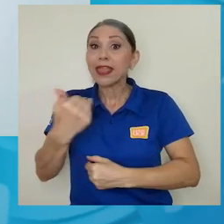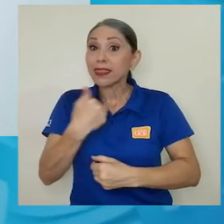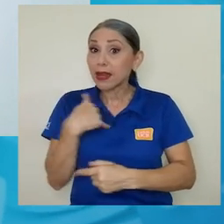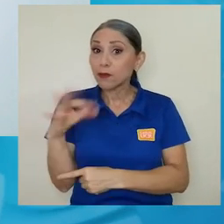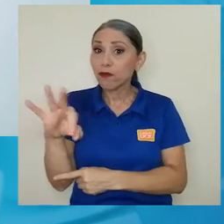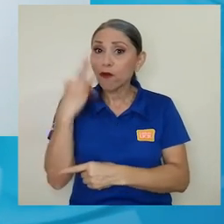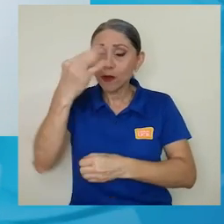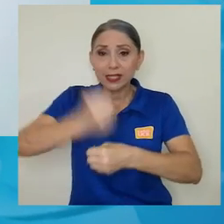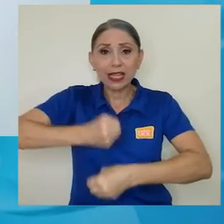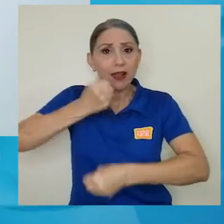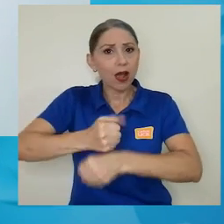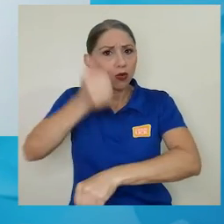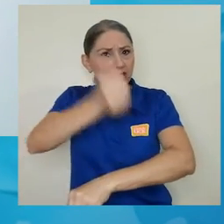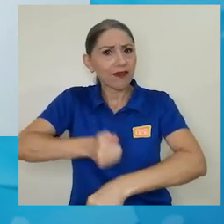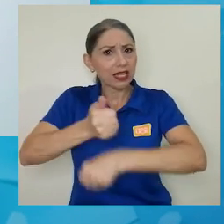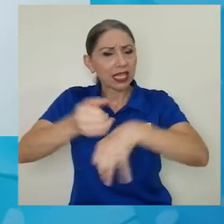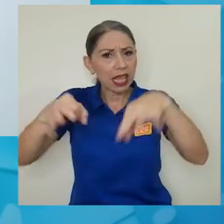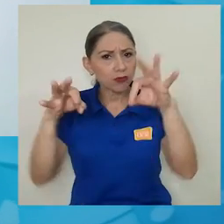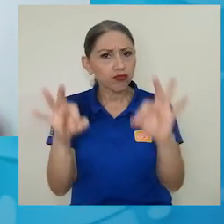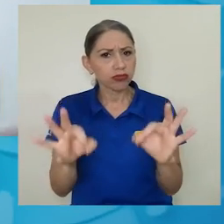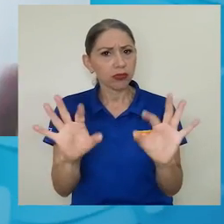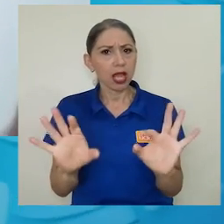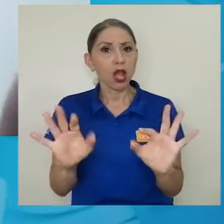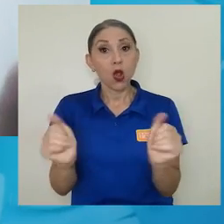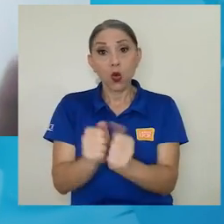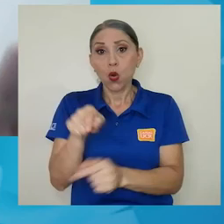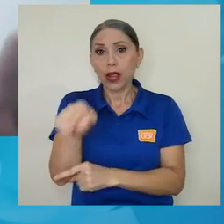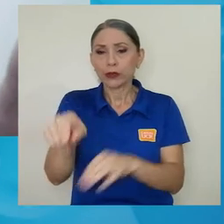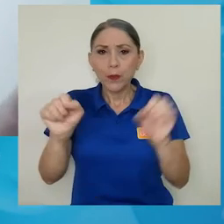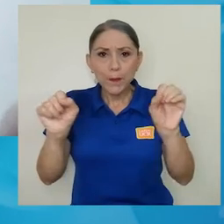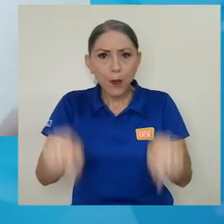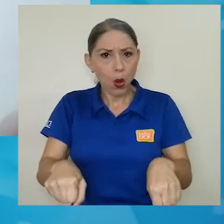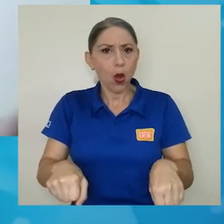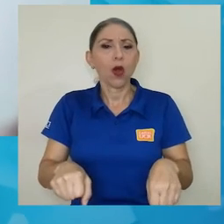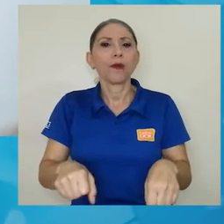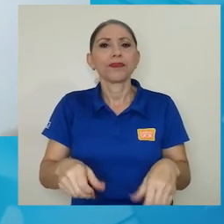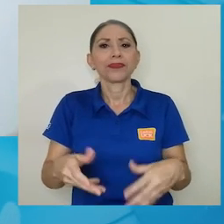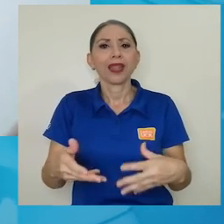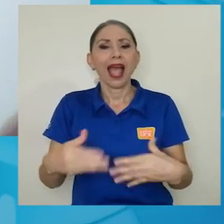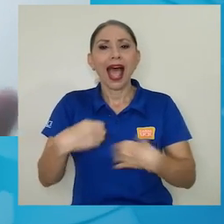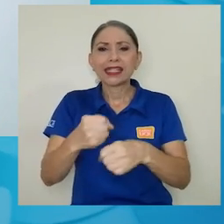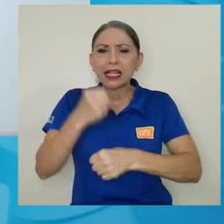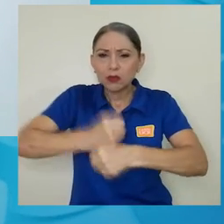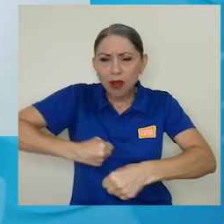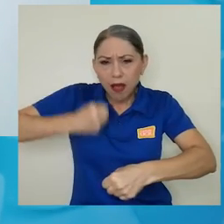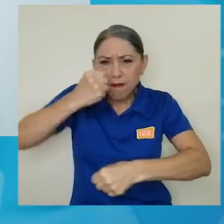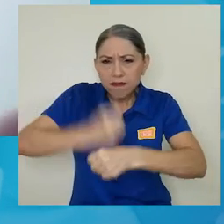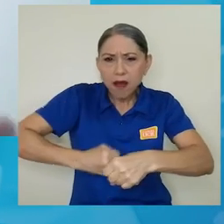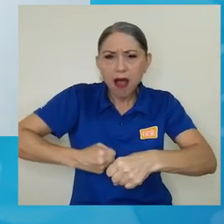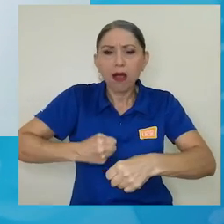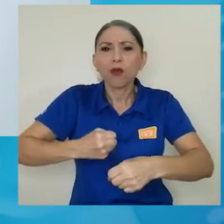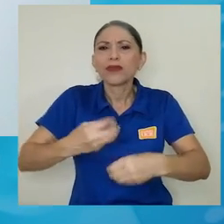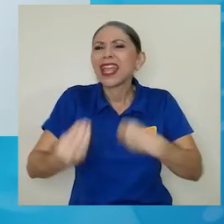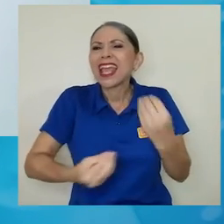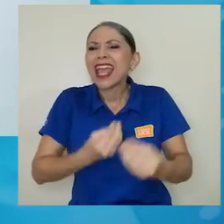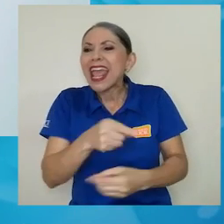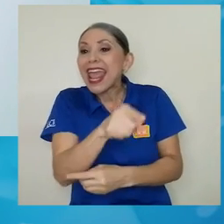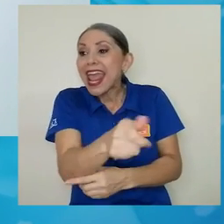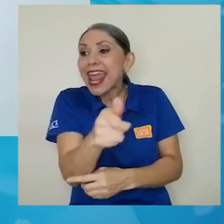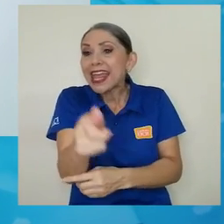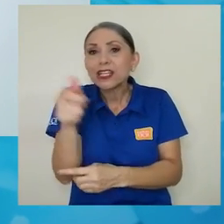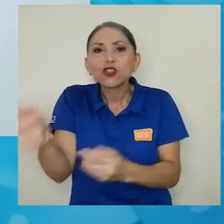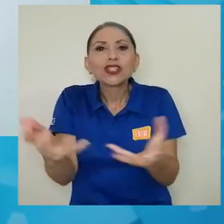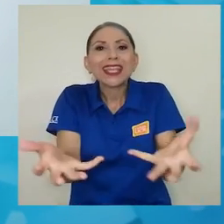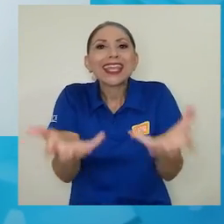de trabajo muy bien establecidas que nos permiten precisamente entonces llevar una agenda sobre lo que ellos quieren que